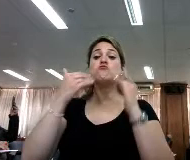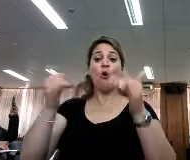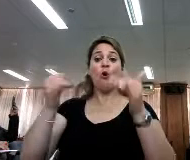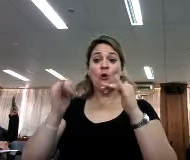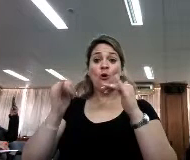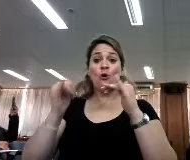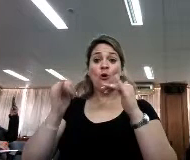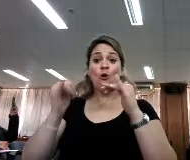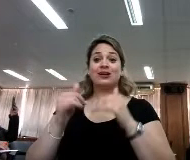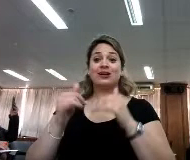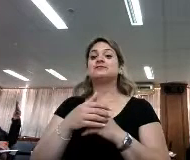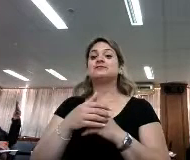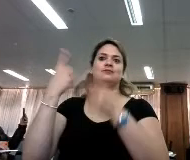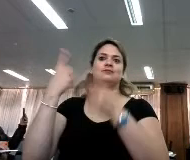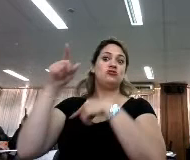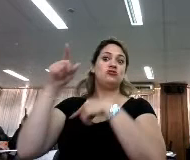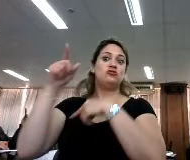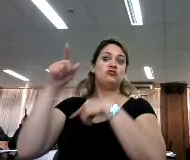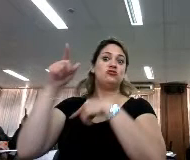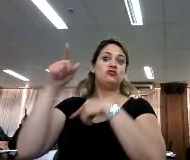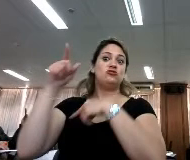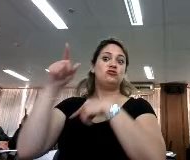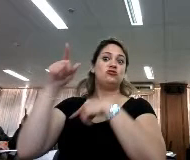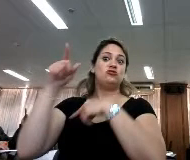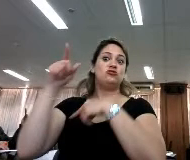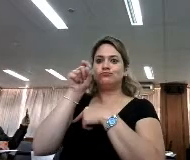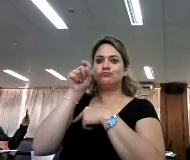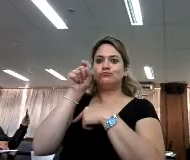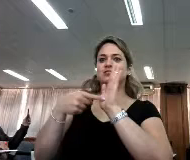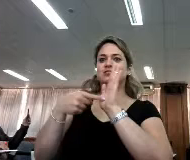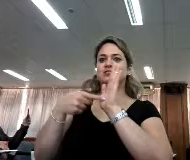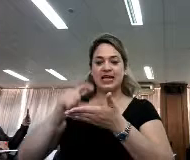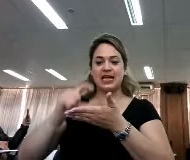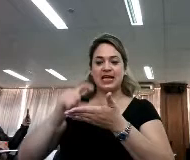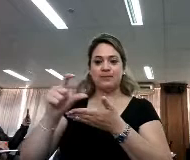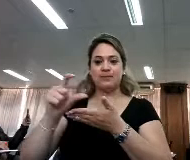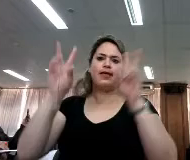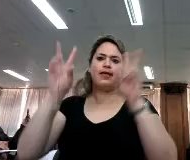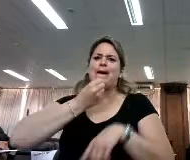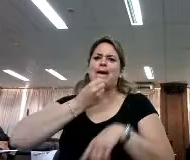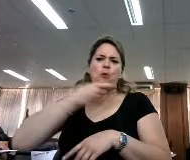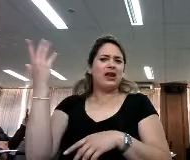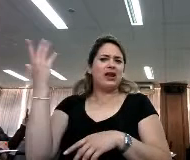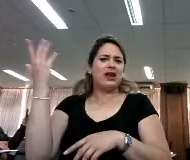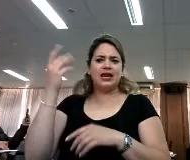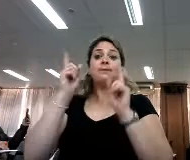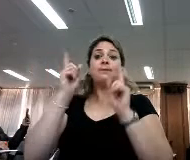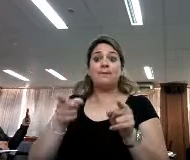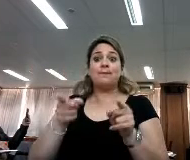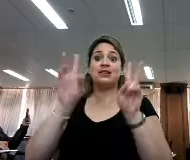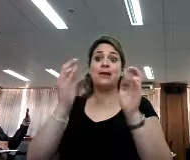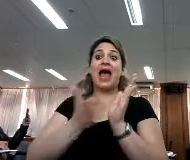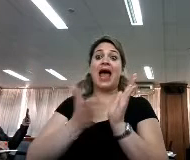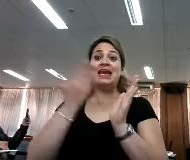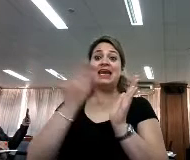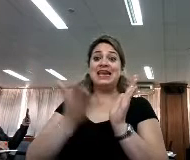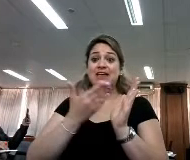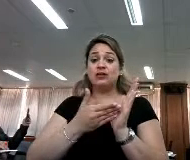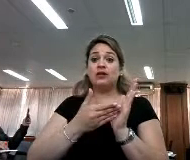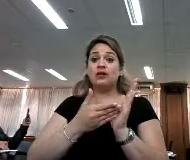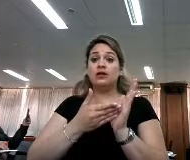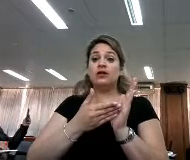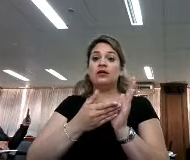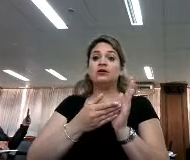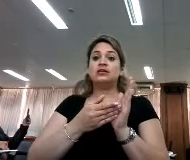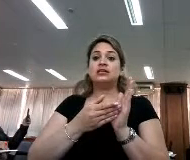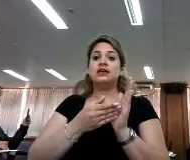historias ahí y que además, bueno, hablan de cualquier tema, pero también cuando se habla de libros, o sea, todos estos booktubers que ahora